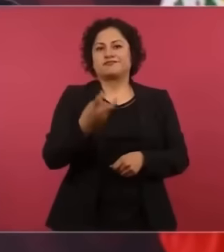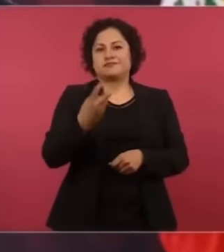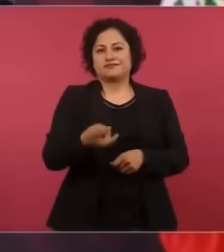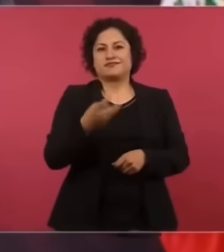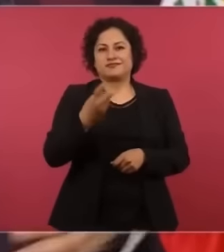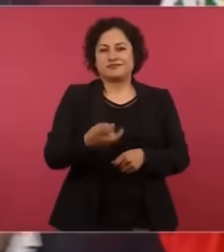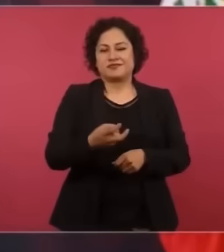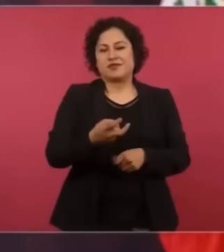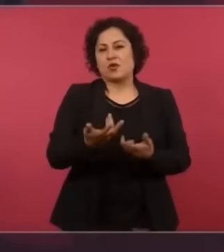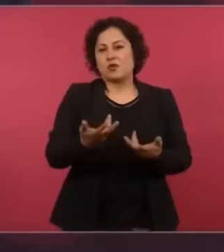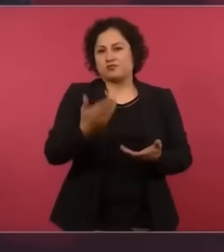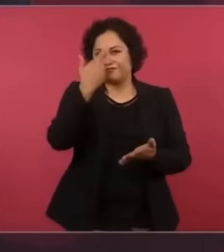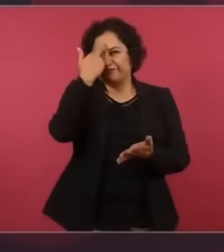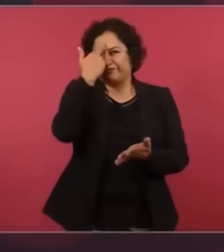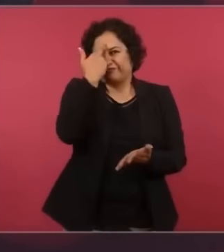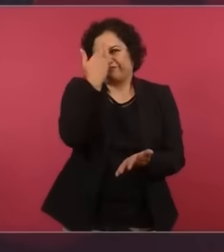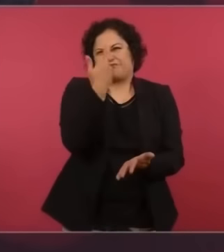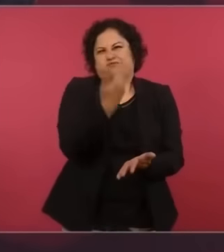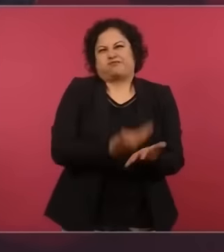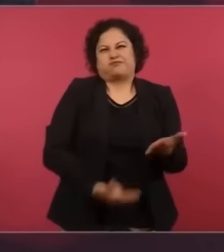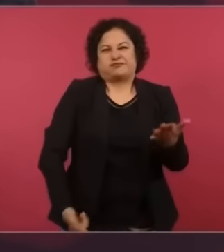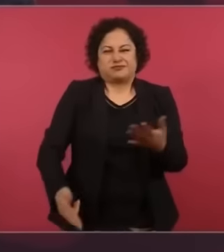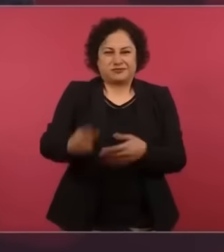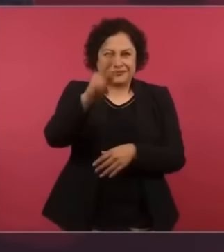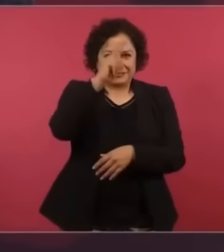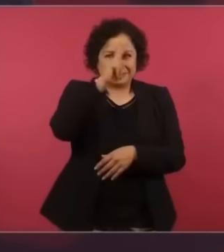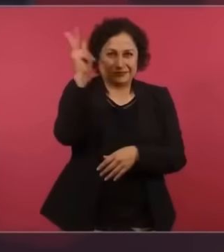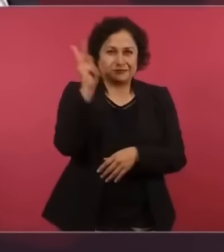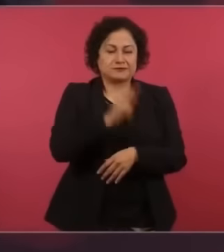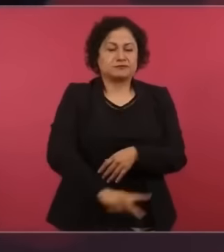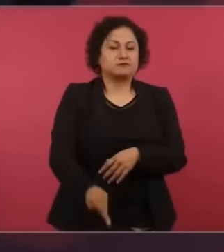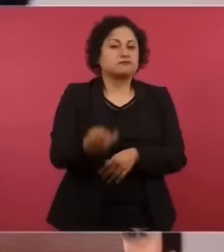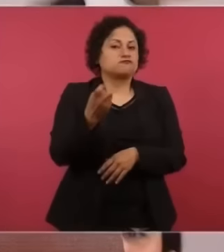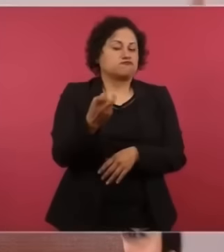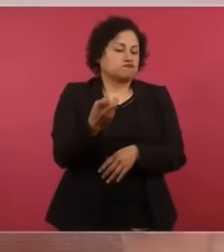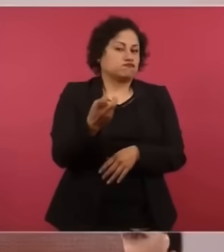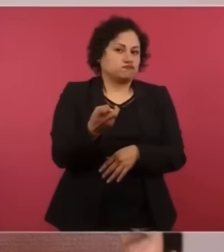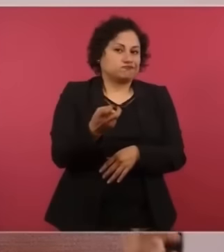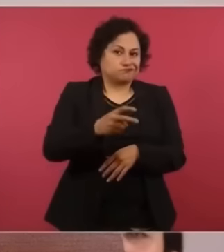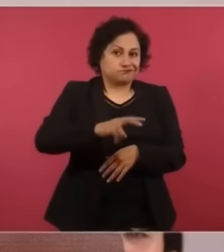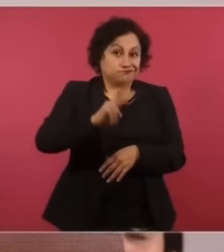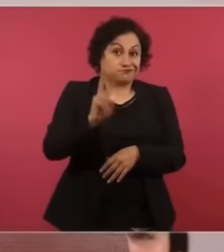y por lo mismo